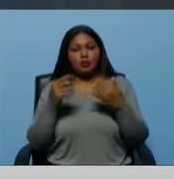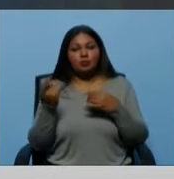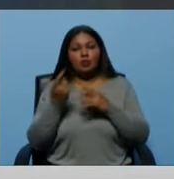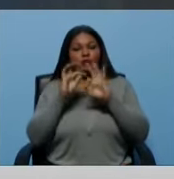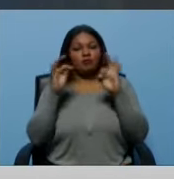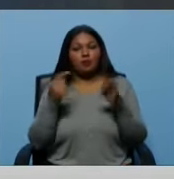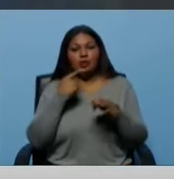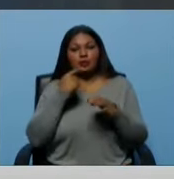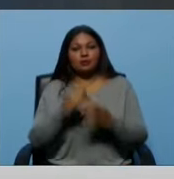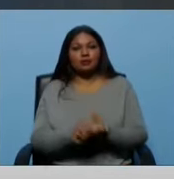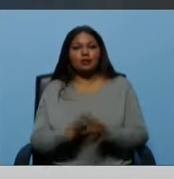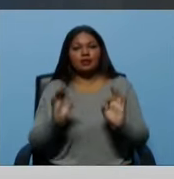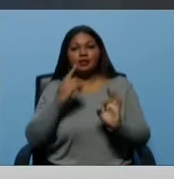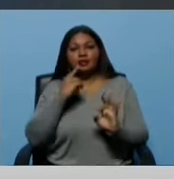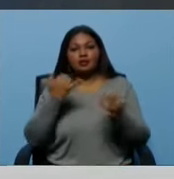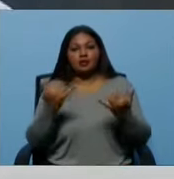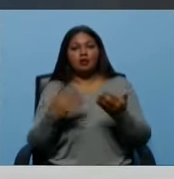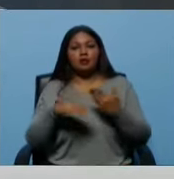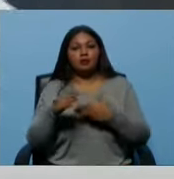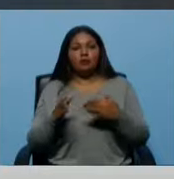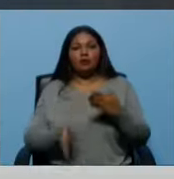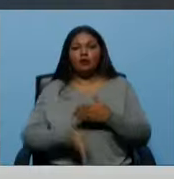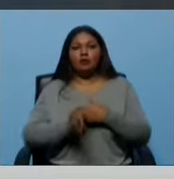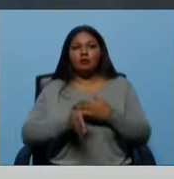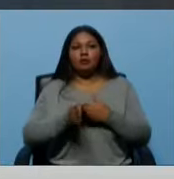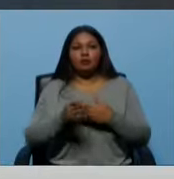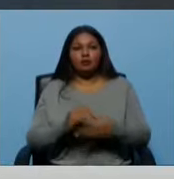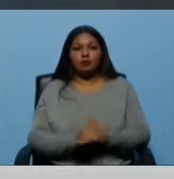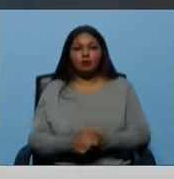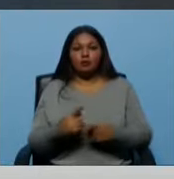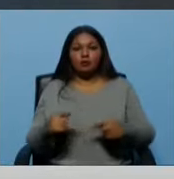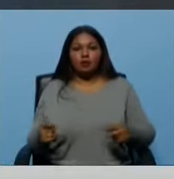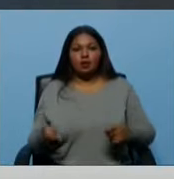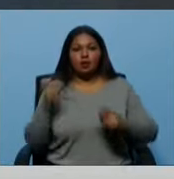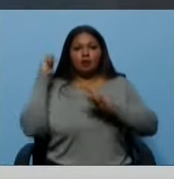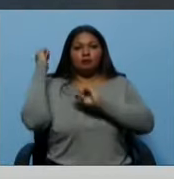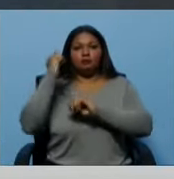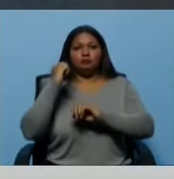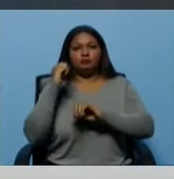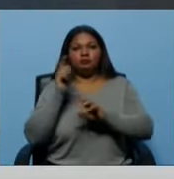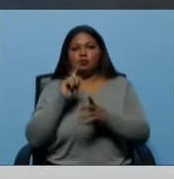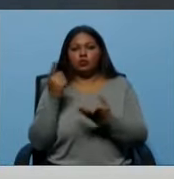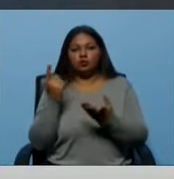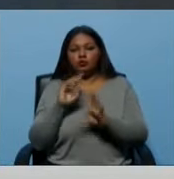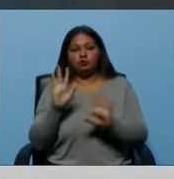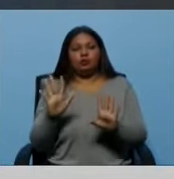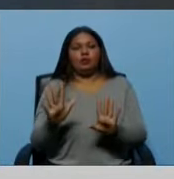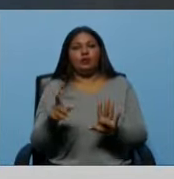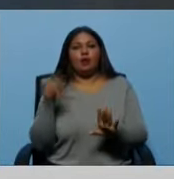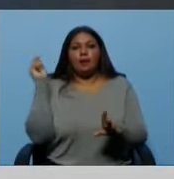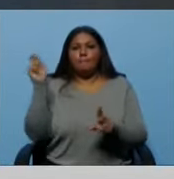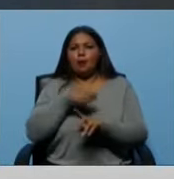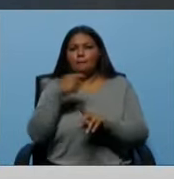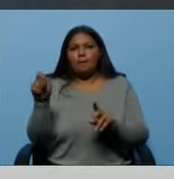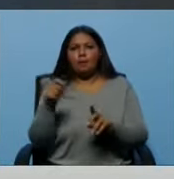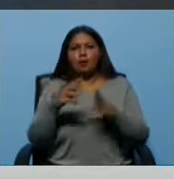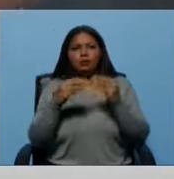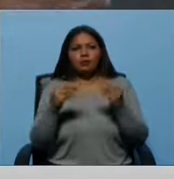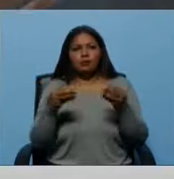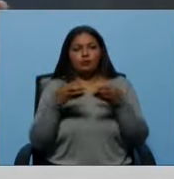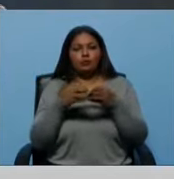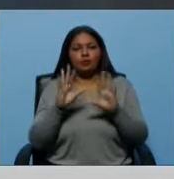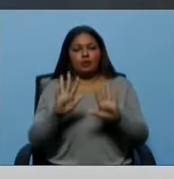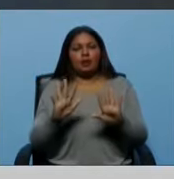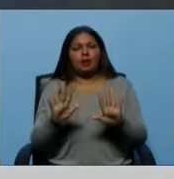de decirte. Nadie está diciendo, no, es que ahora vamos a andar como en el guayuco y vamos a andar como trucu-trucu, así pegándole a los equipos